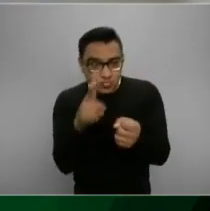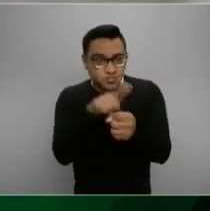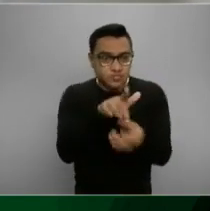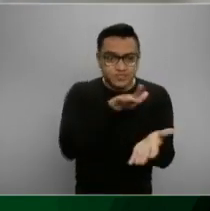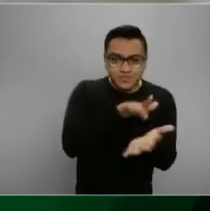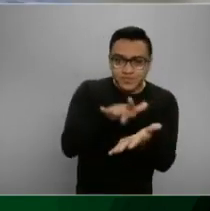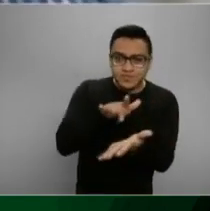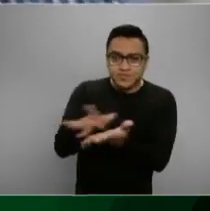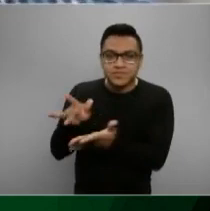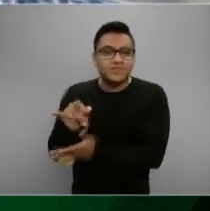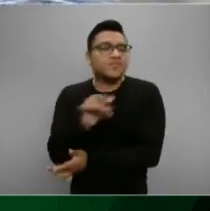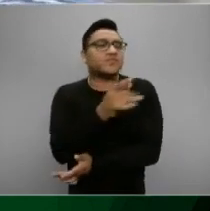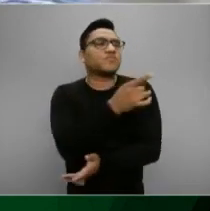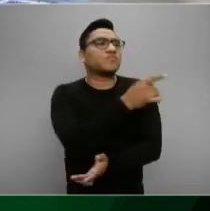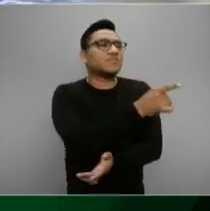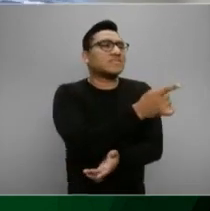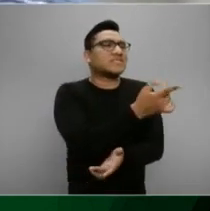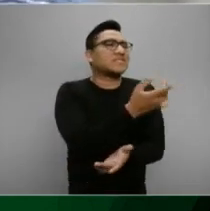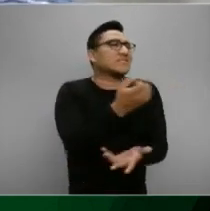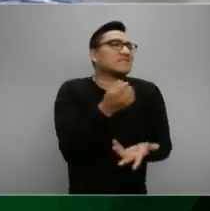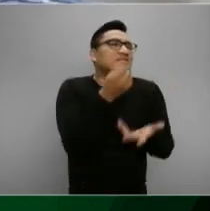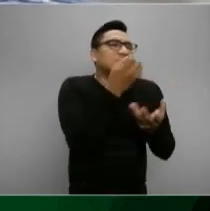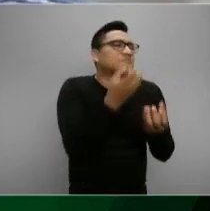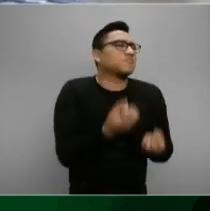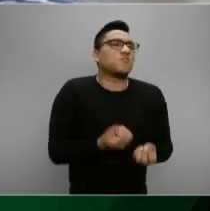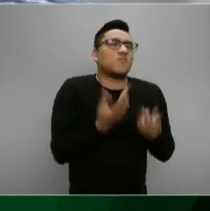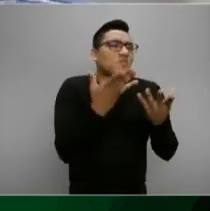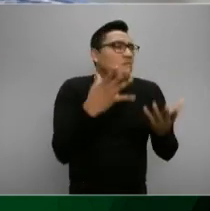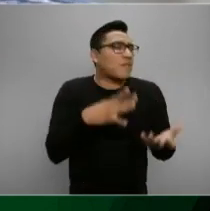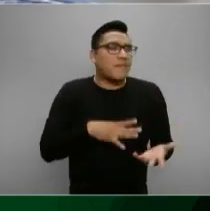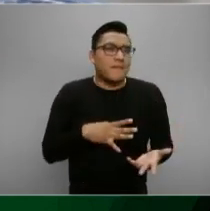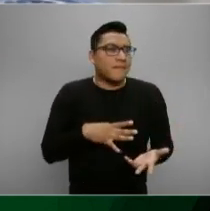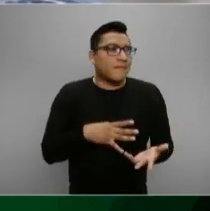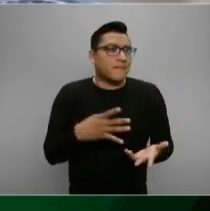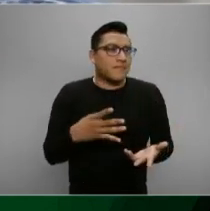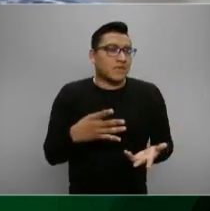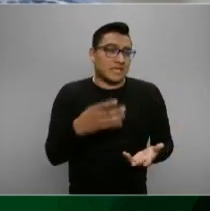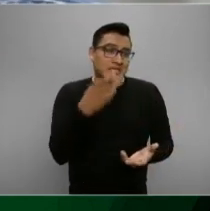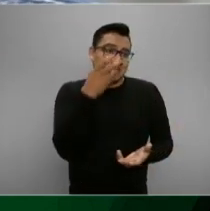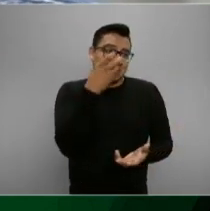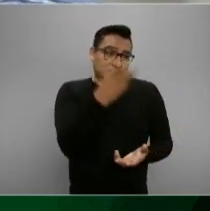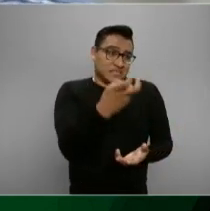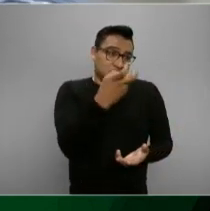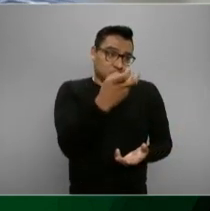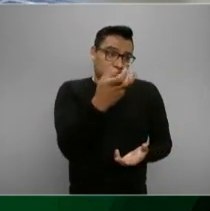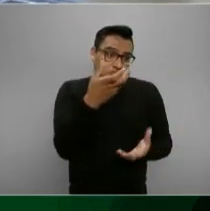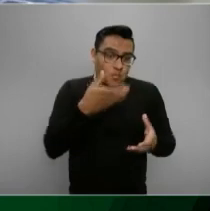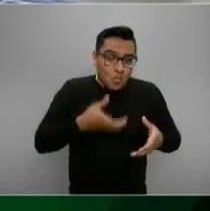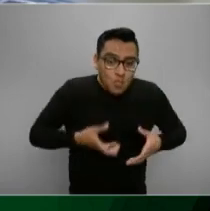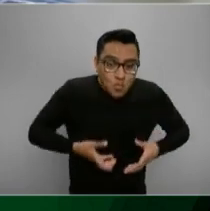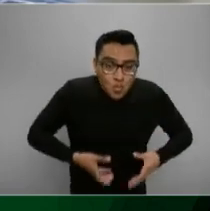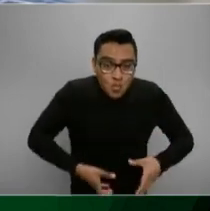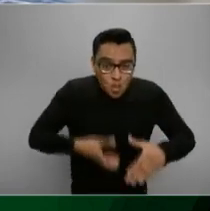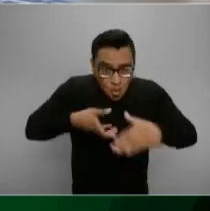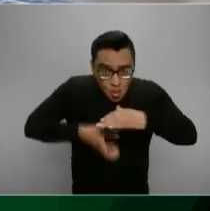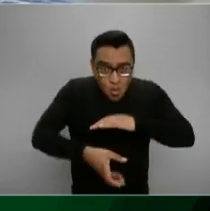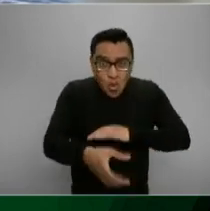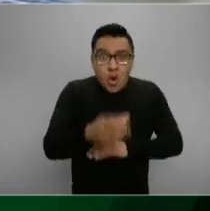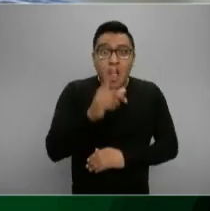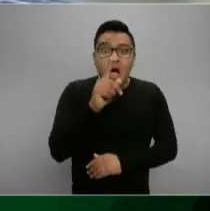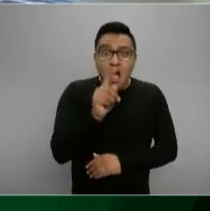esta obra pública que es fundamental? Porque es introducción de agua potable, drenaje,